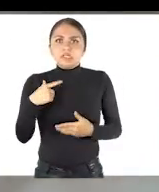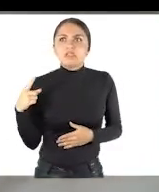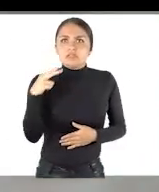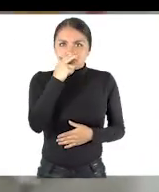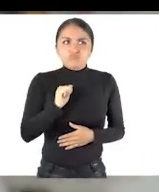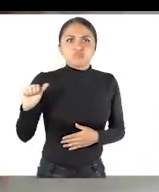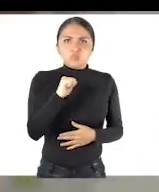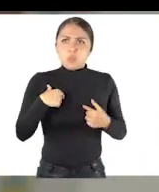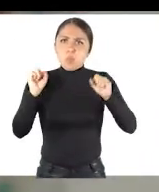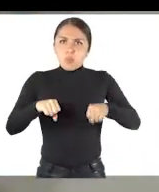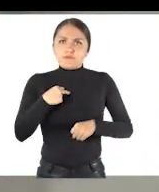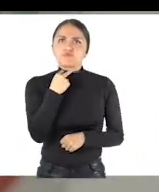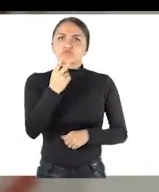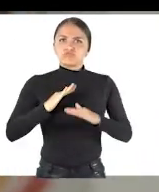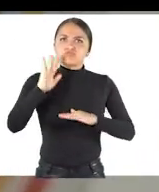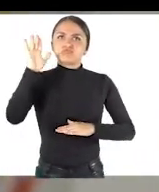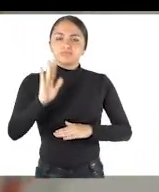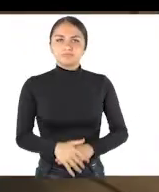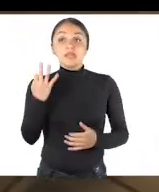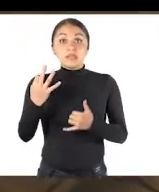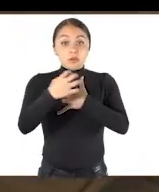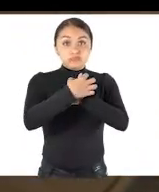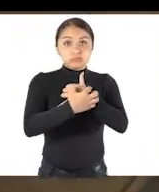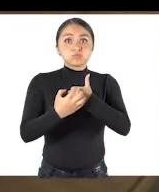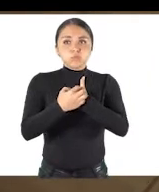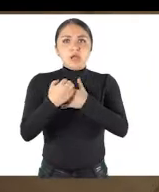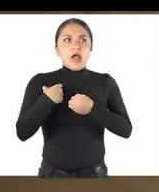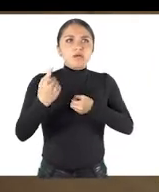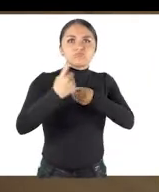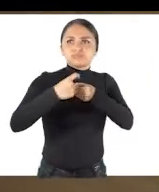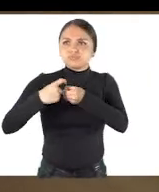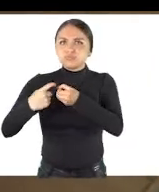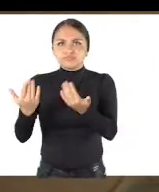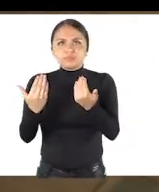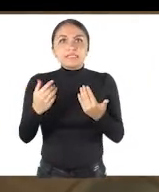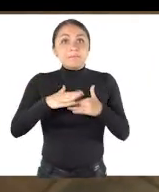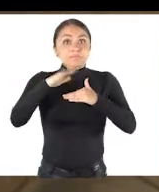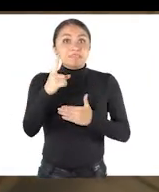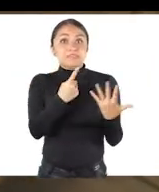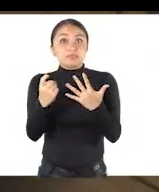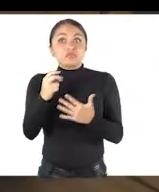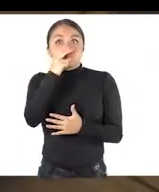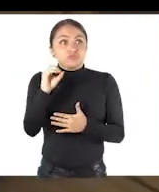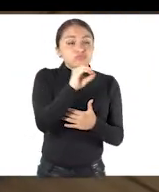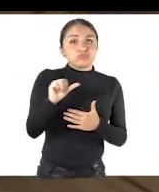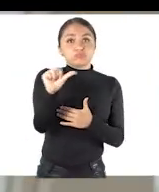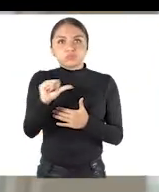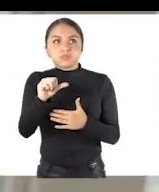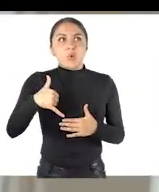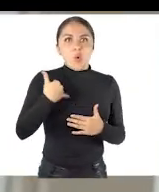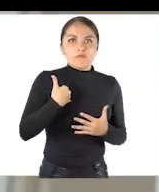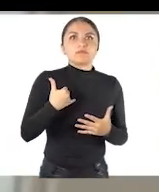niñas también podemos alzar la voz. Hemos logrado vincular para los tres territorios más de 600 niños,